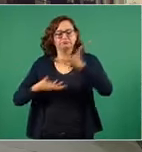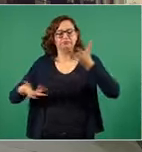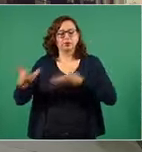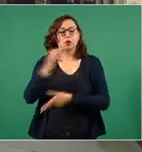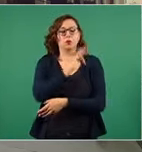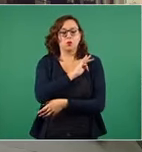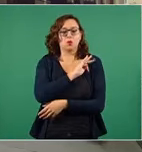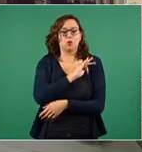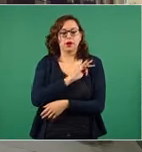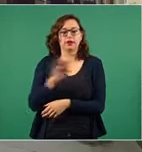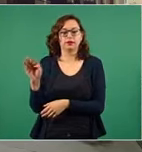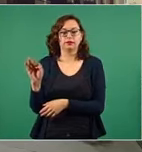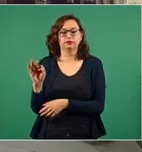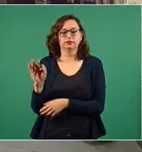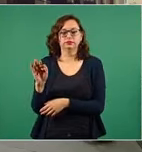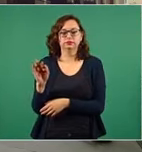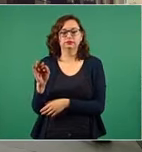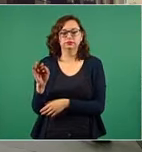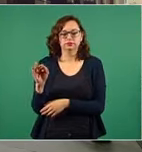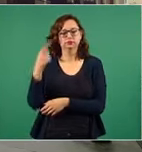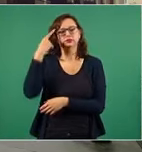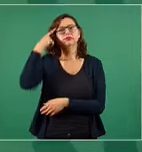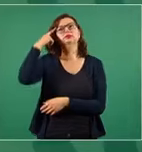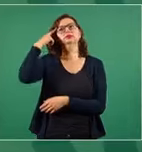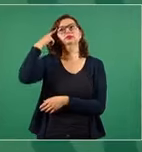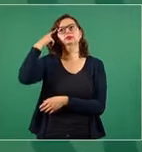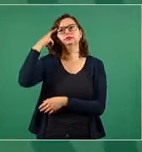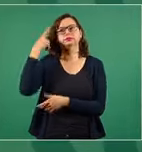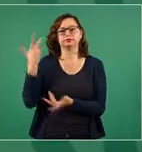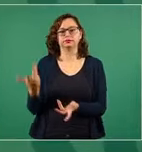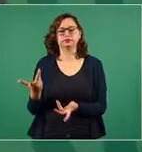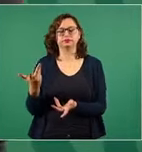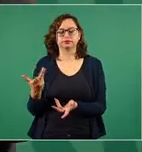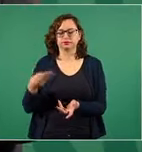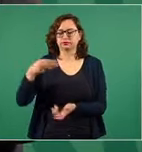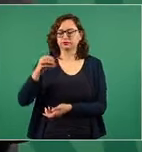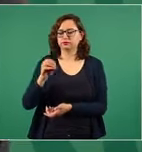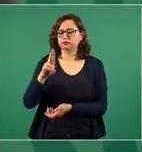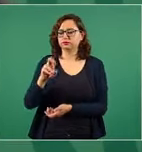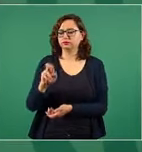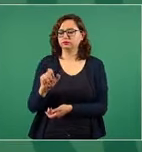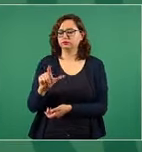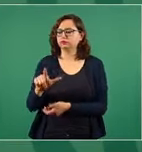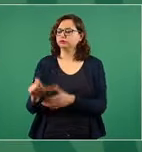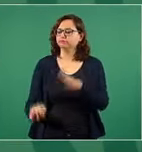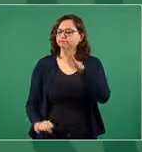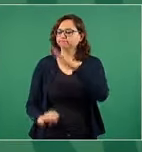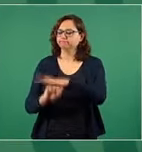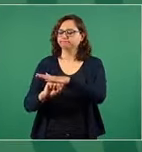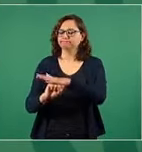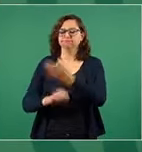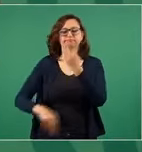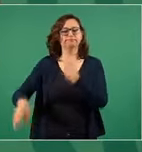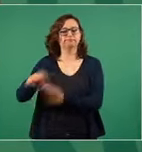Y que se tenga como una constitución moral en cada hogar